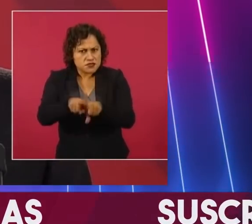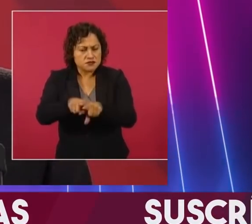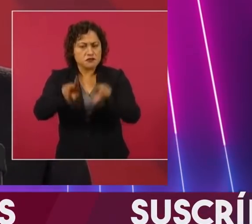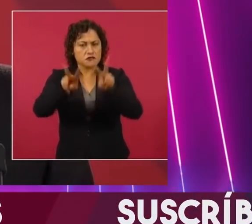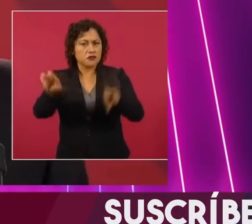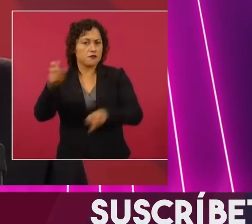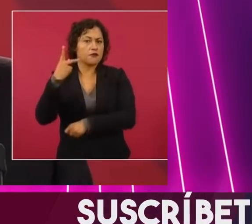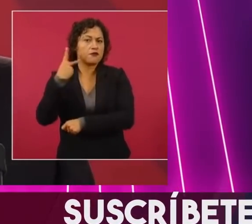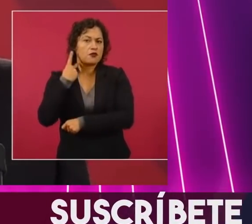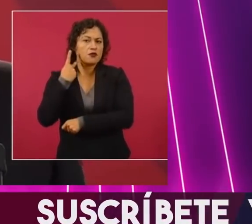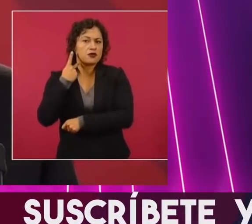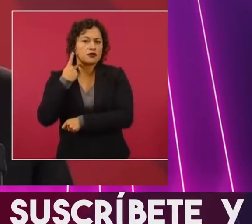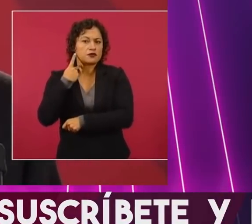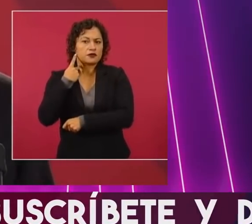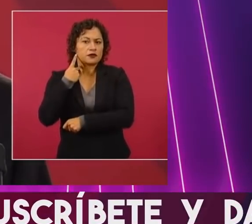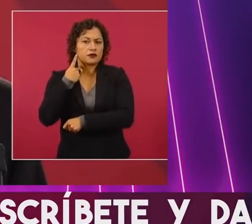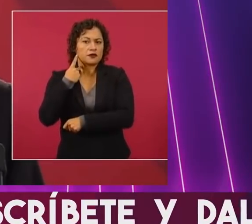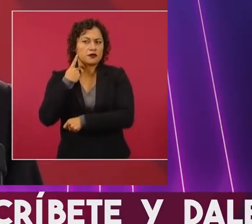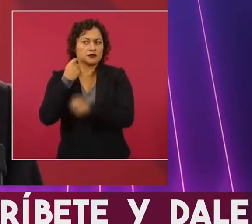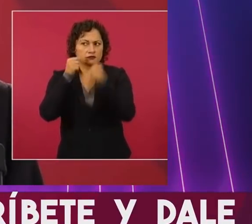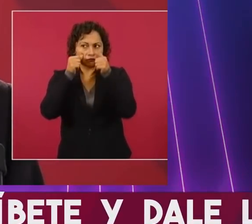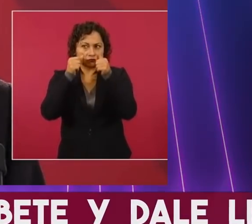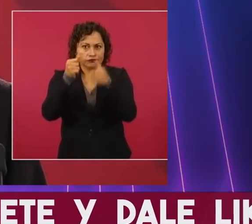¿Cómo quedarnos callados?